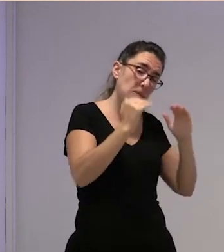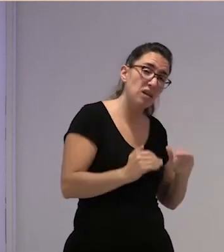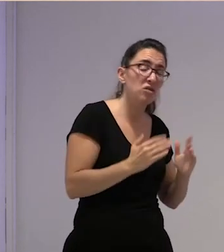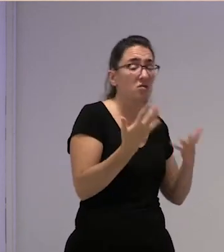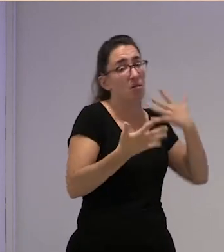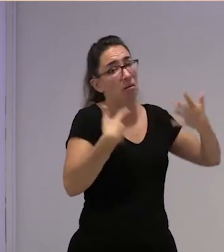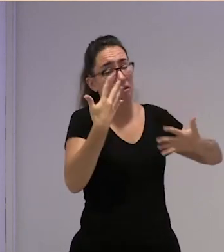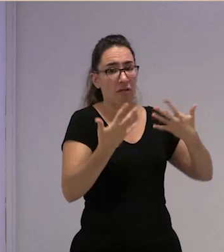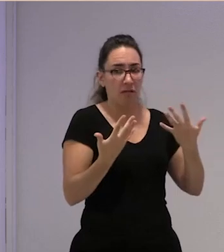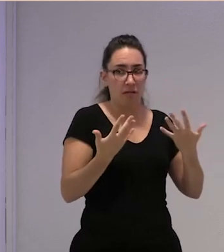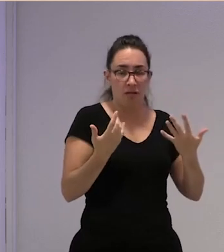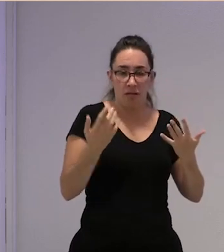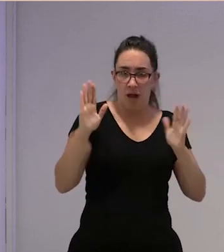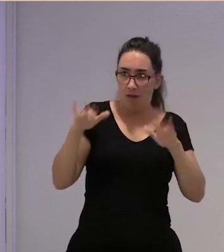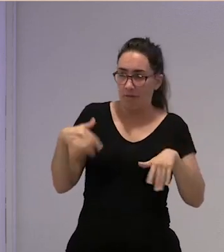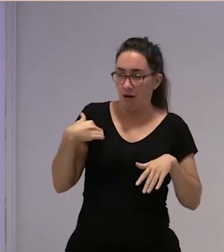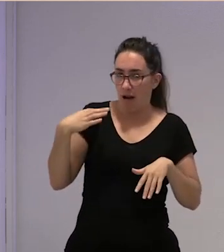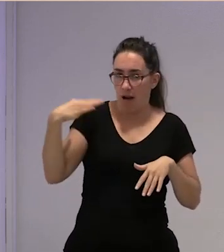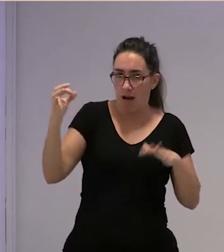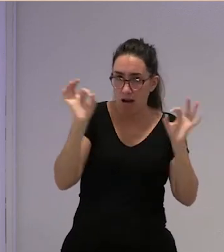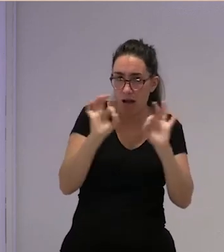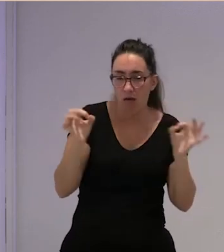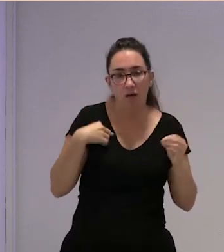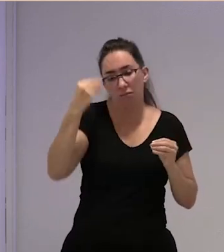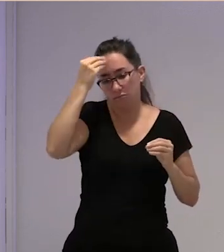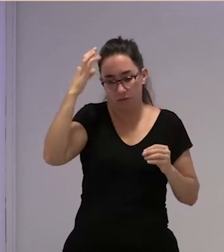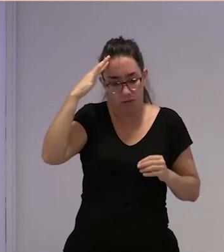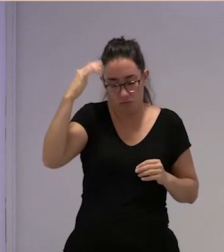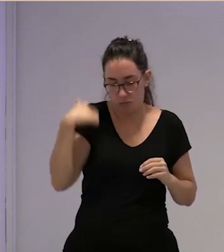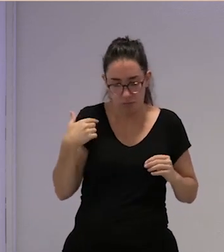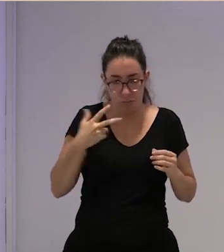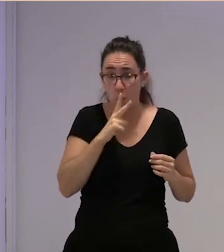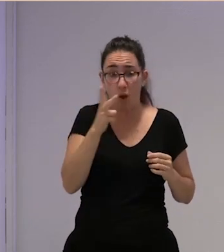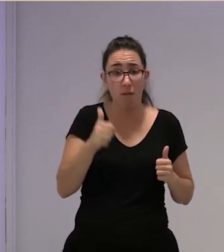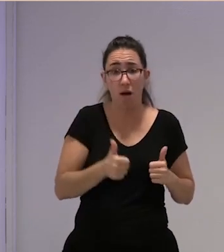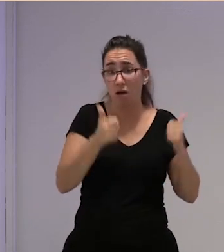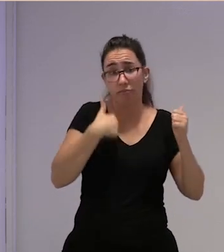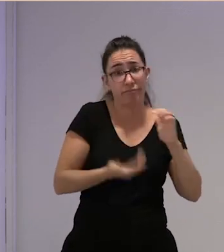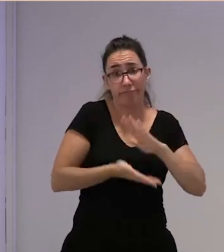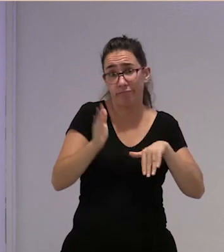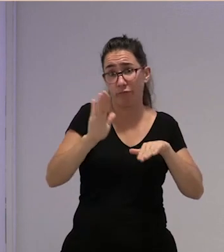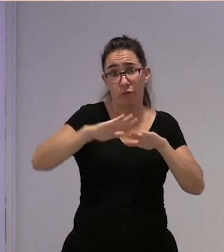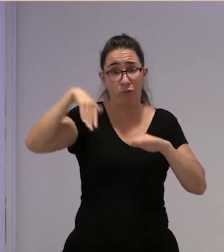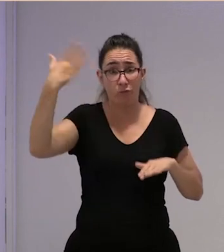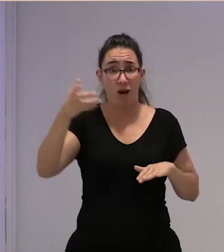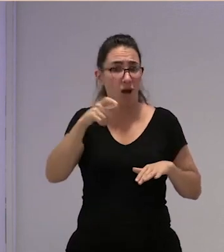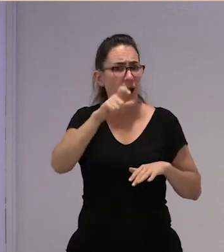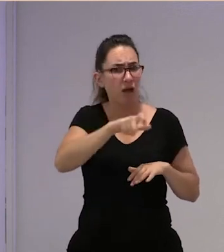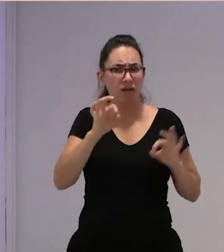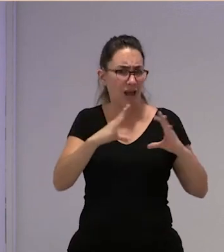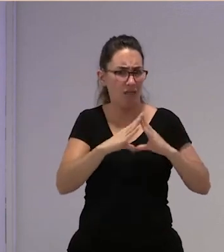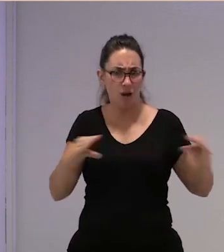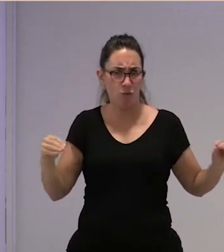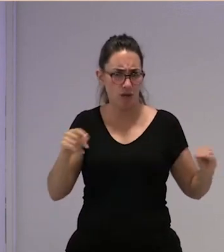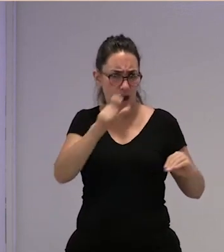y bueno pues dije pues yo me voy de aquí me busco la vida pues al final como toda la gente joven del pueblo de Andalucía